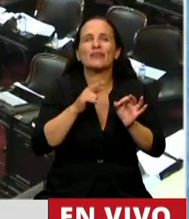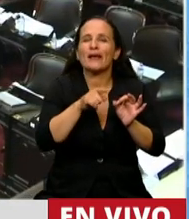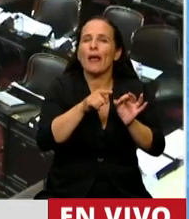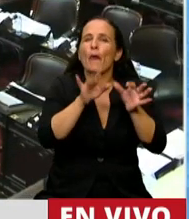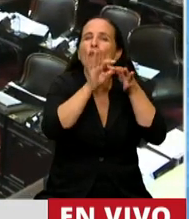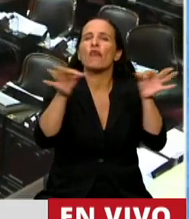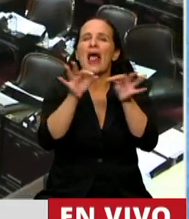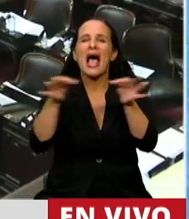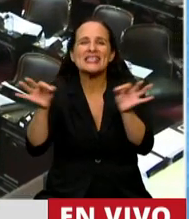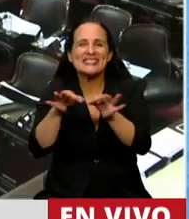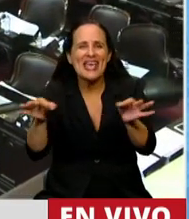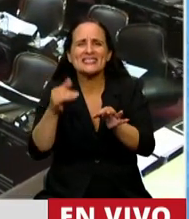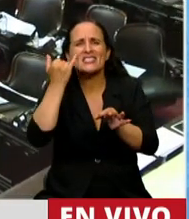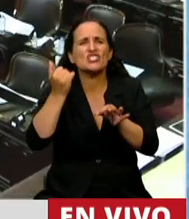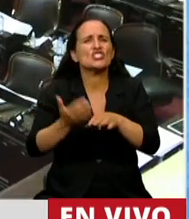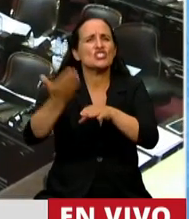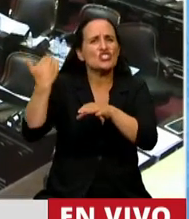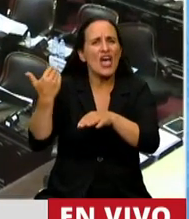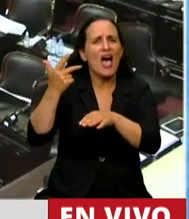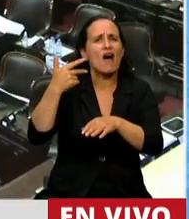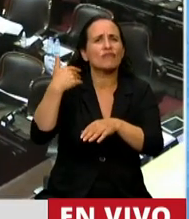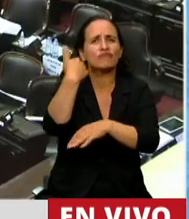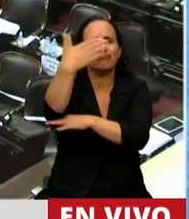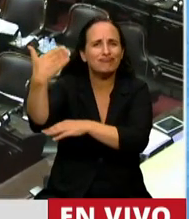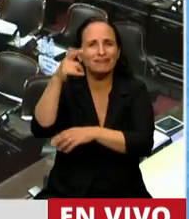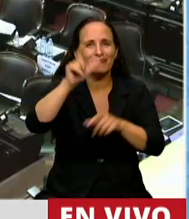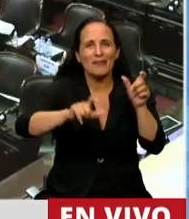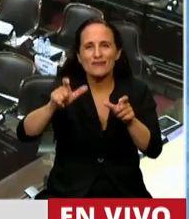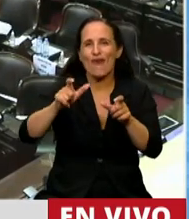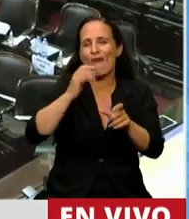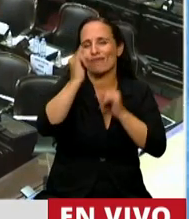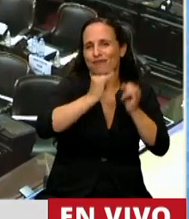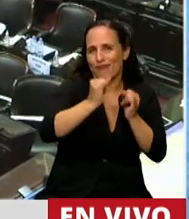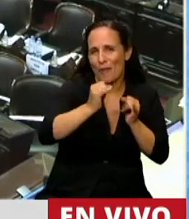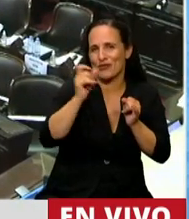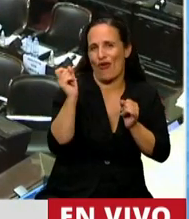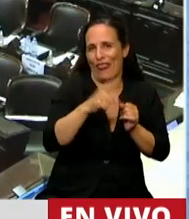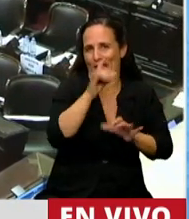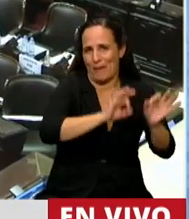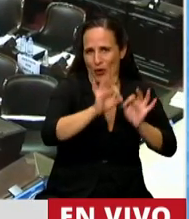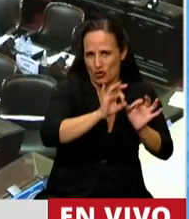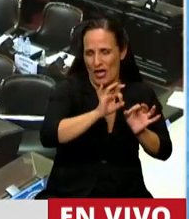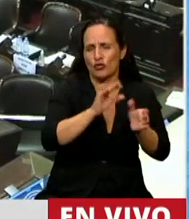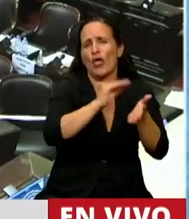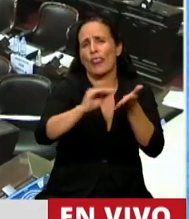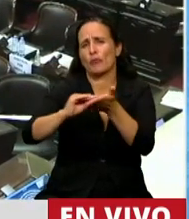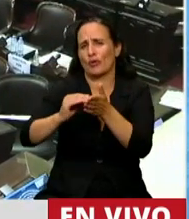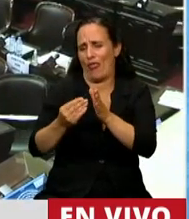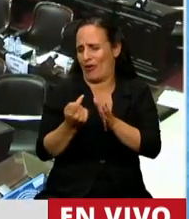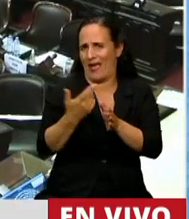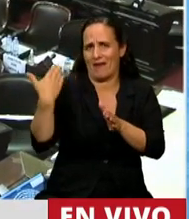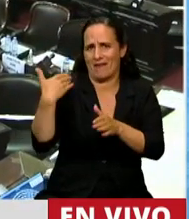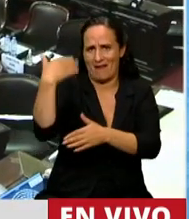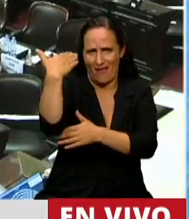de los conceptos que fueron ya expuestos por los miembros informantes del proyecto y cada uno de los diputados preopinantes.